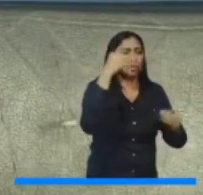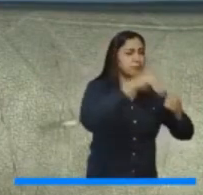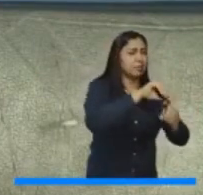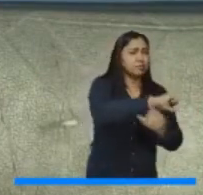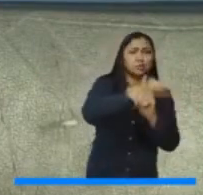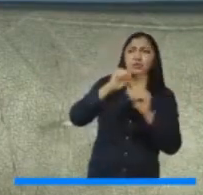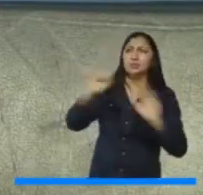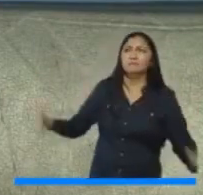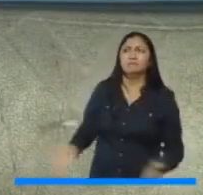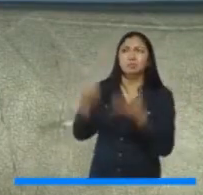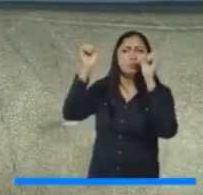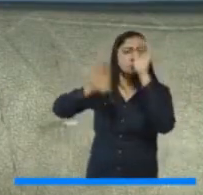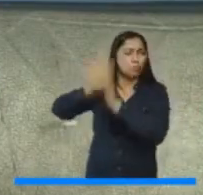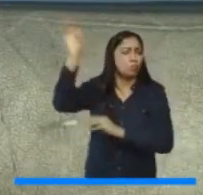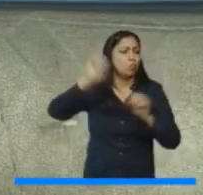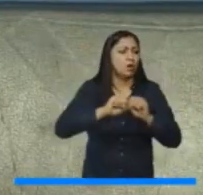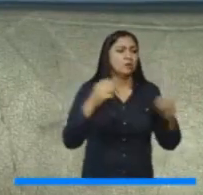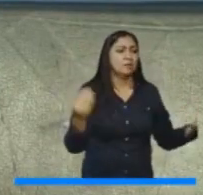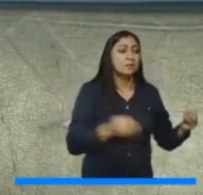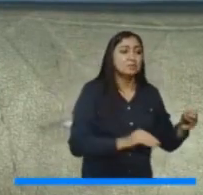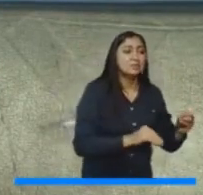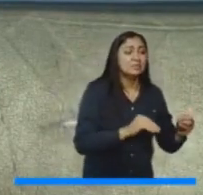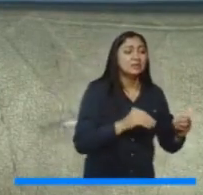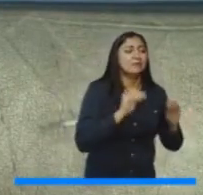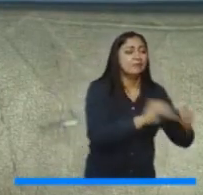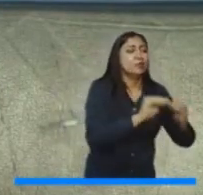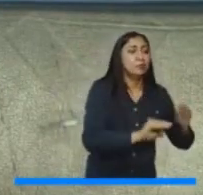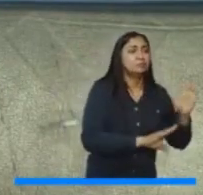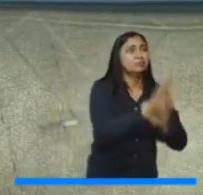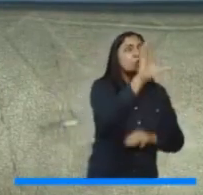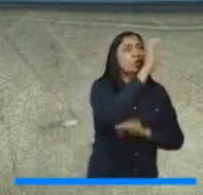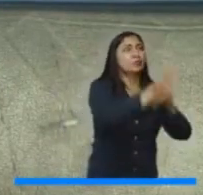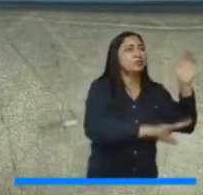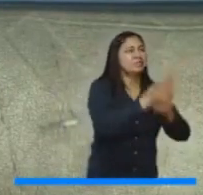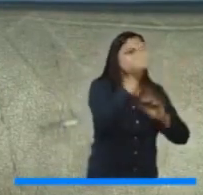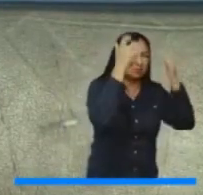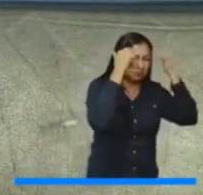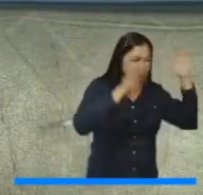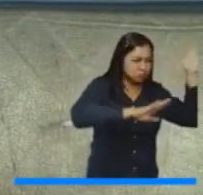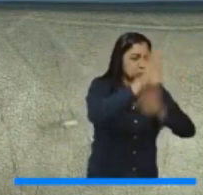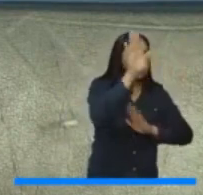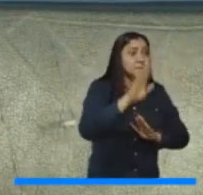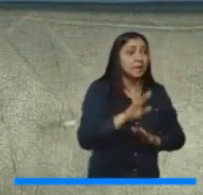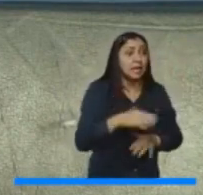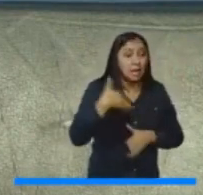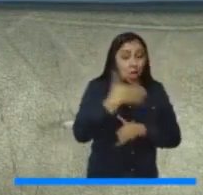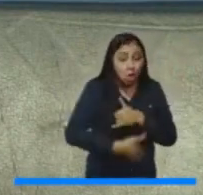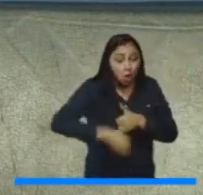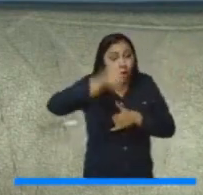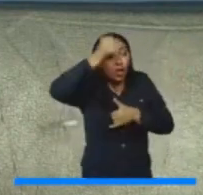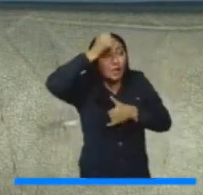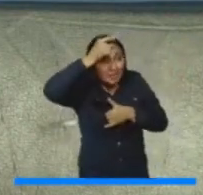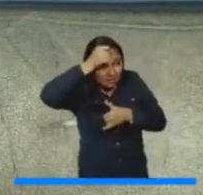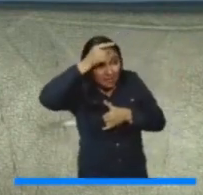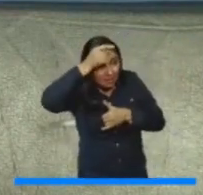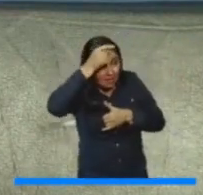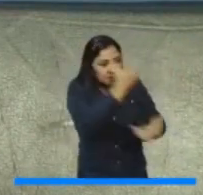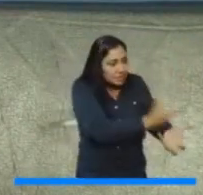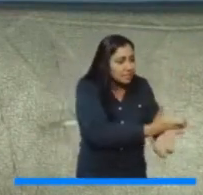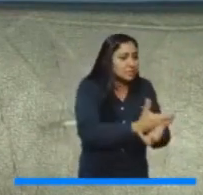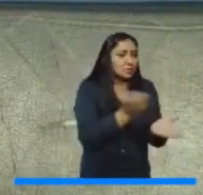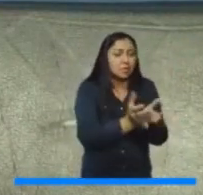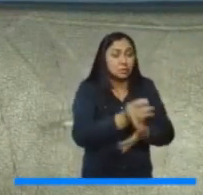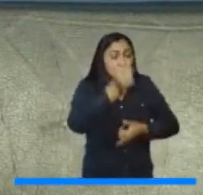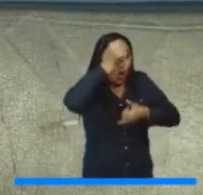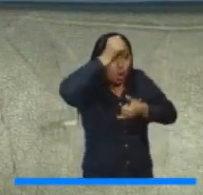la ciudadanía. Que forme para el desarrollo. El día que este país entienda eso, este país estará hablando de transformación.